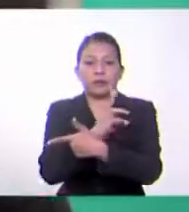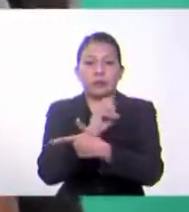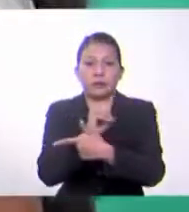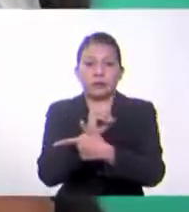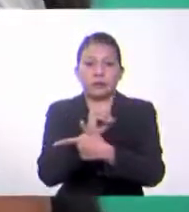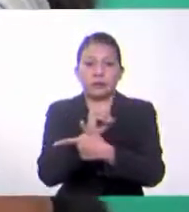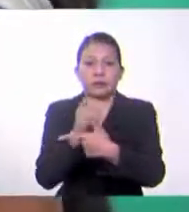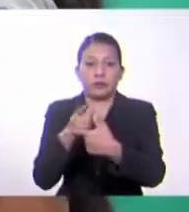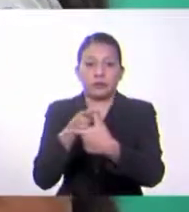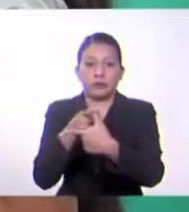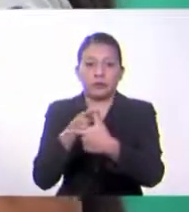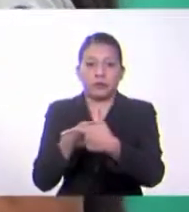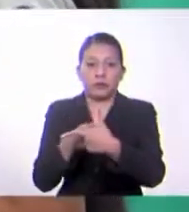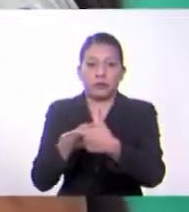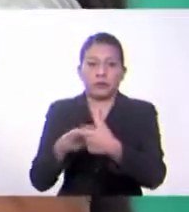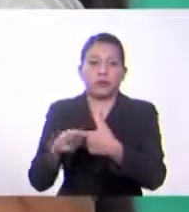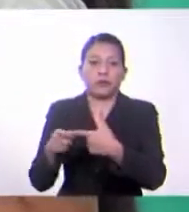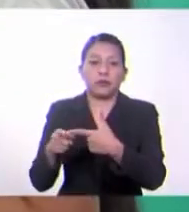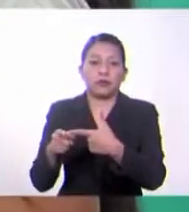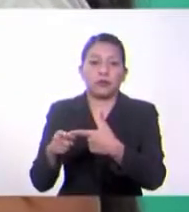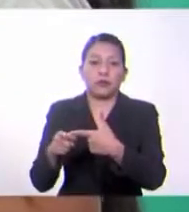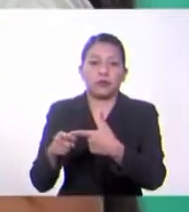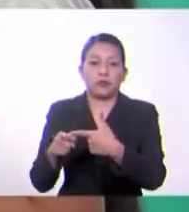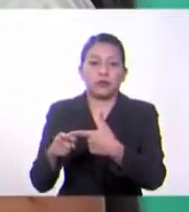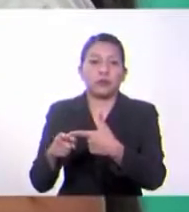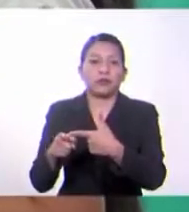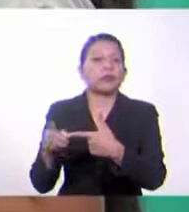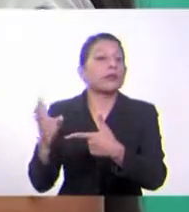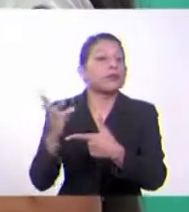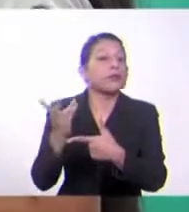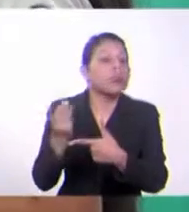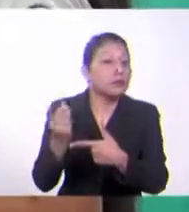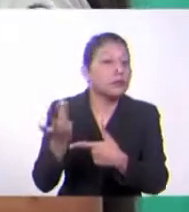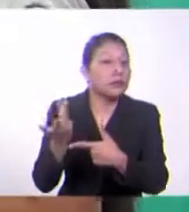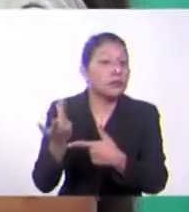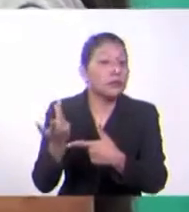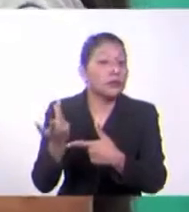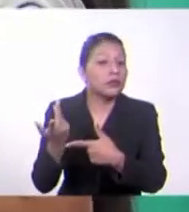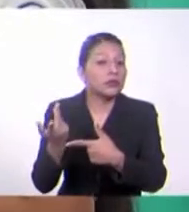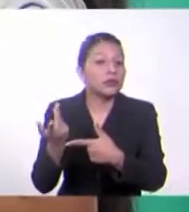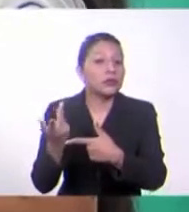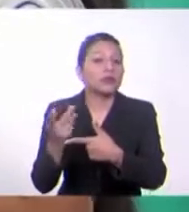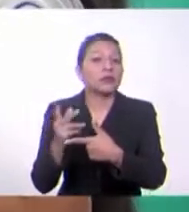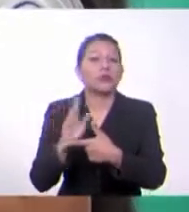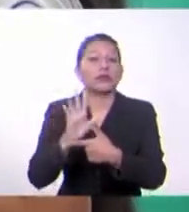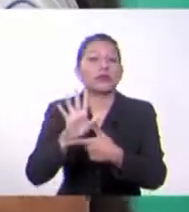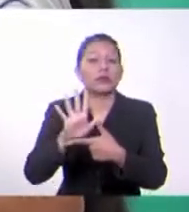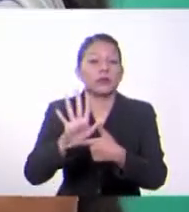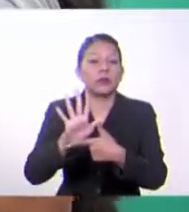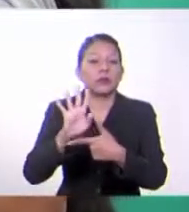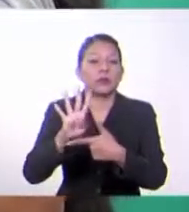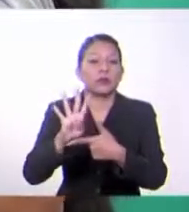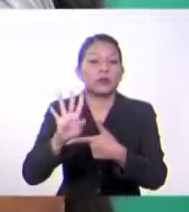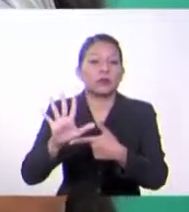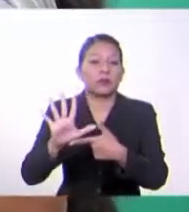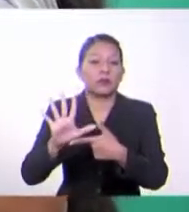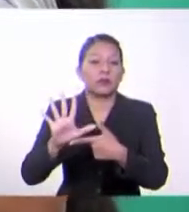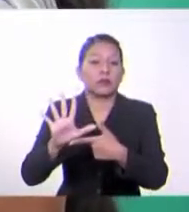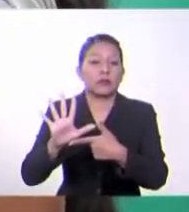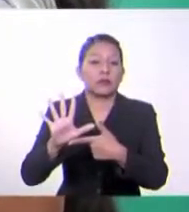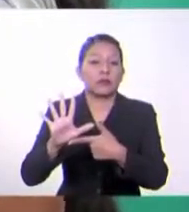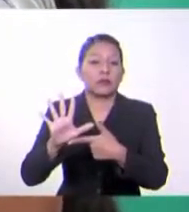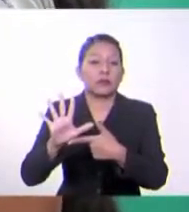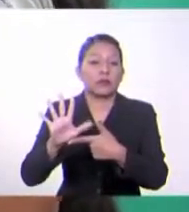Y lo voy a dividir entre la equivalencia de un dólar en colones costarricenses. Que